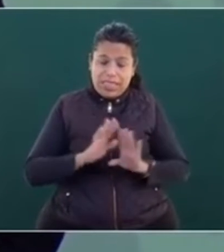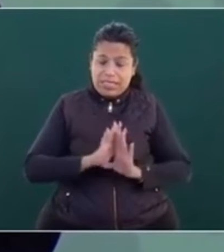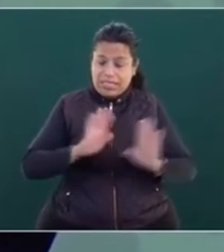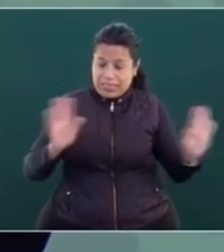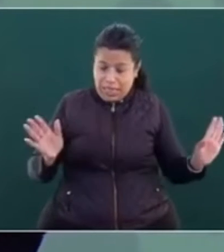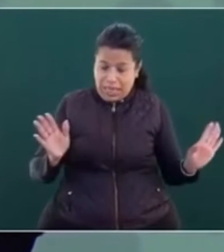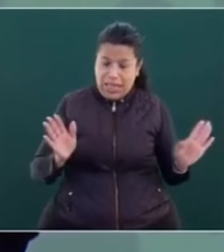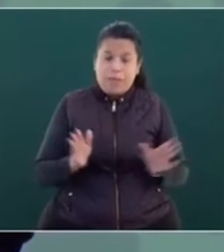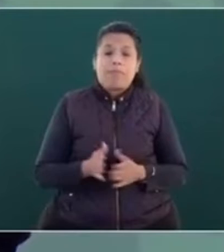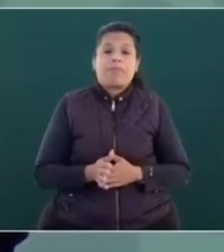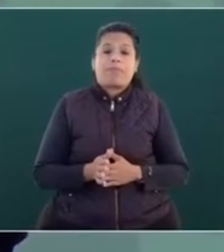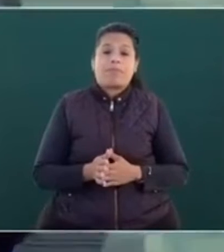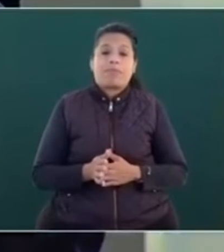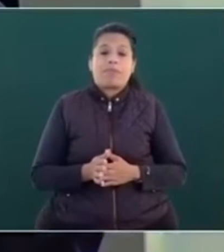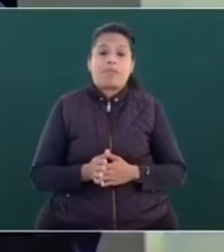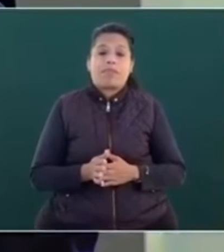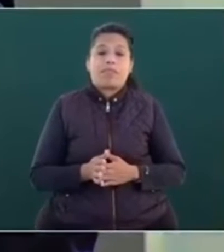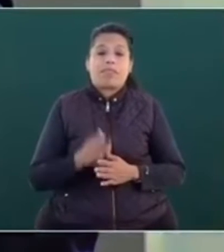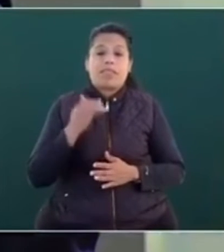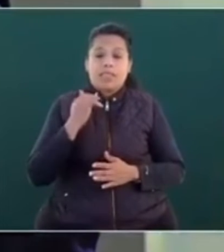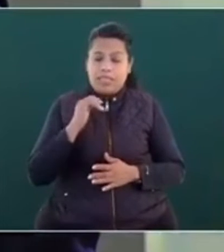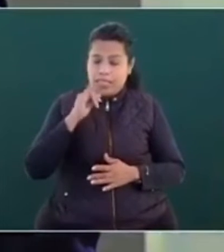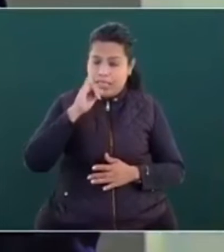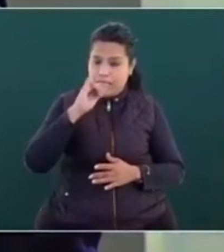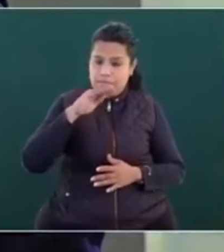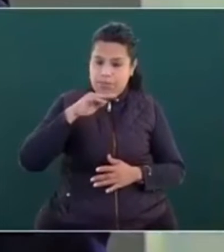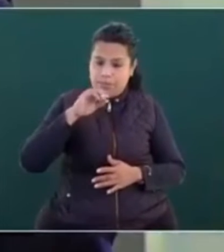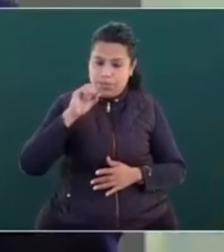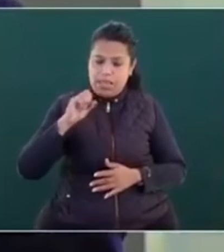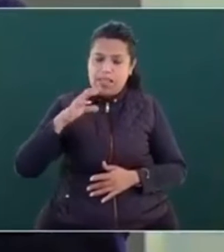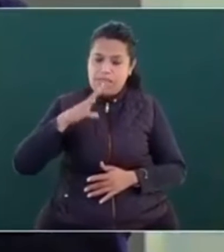en el Seguro Social.